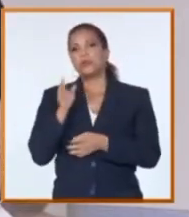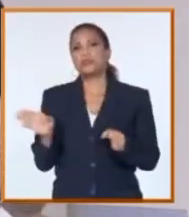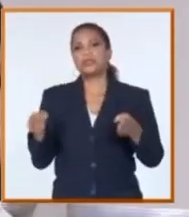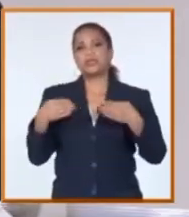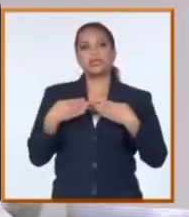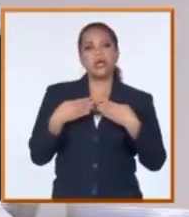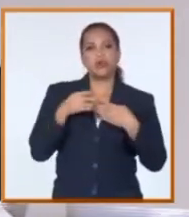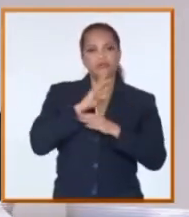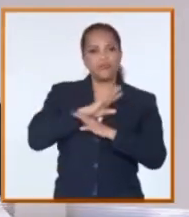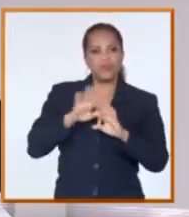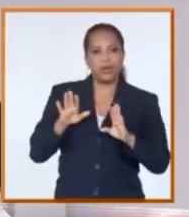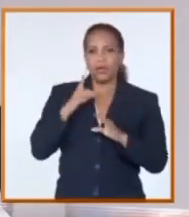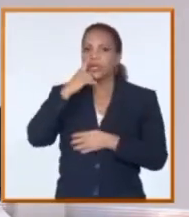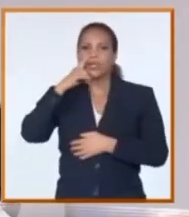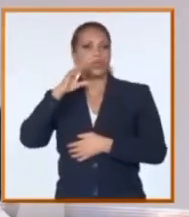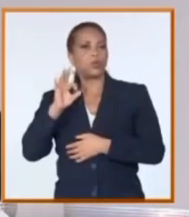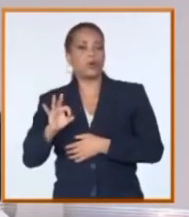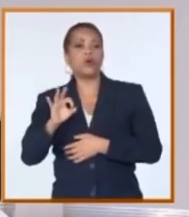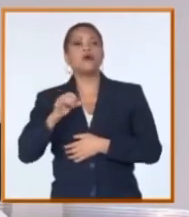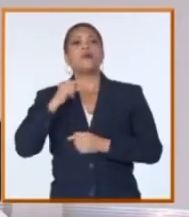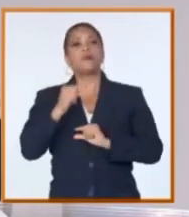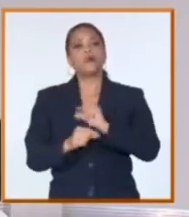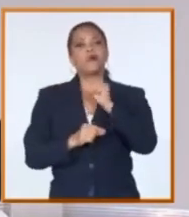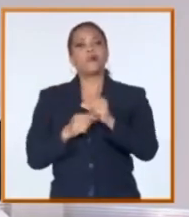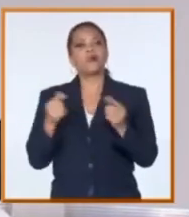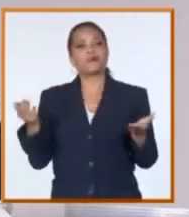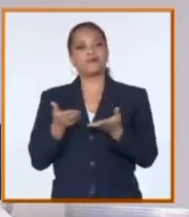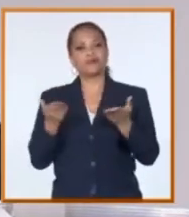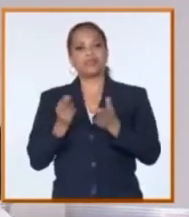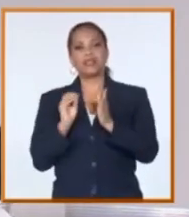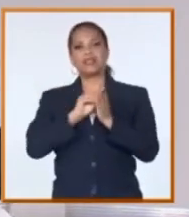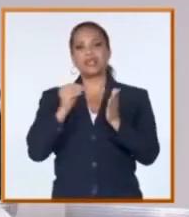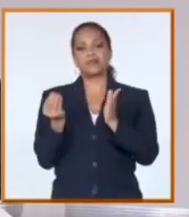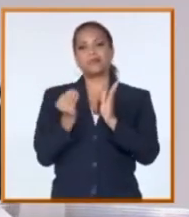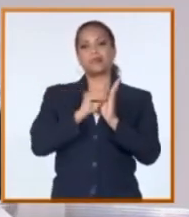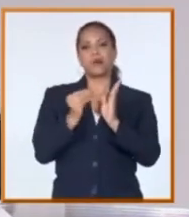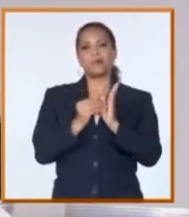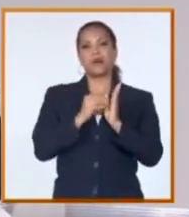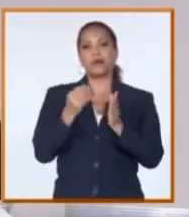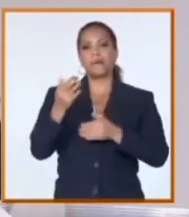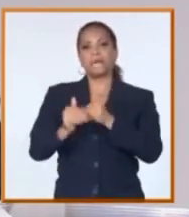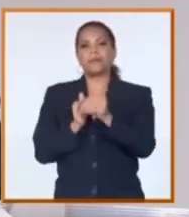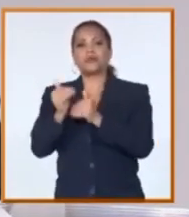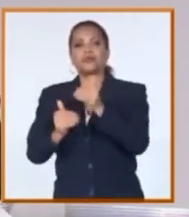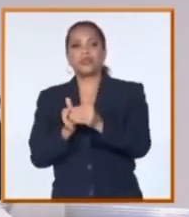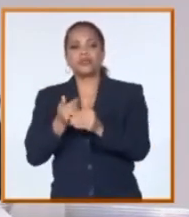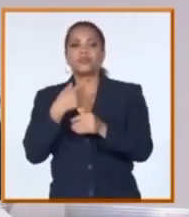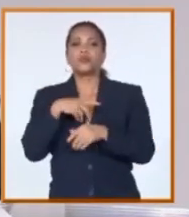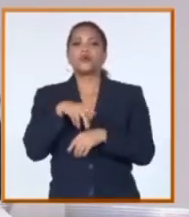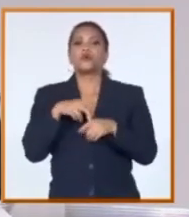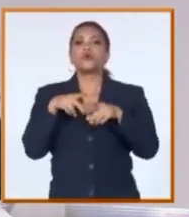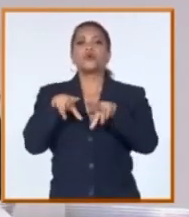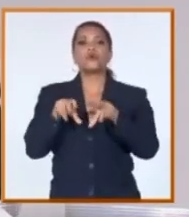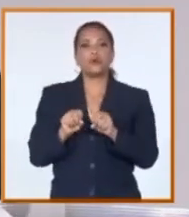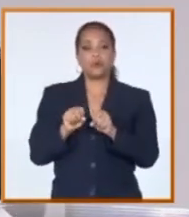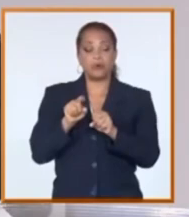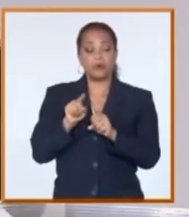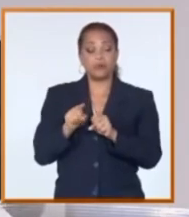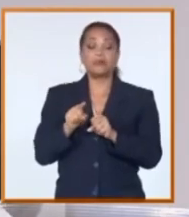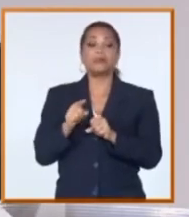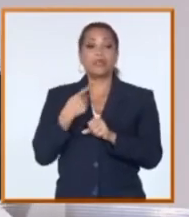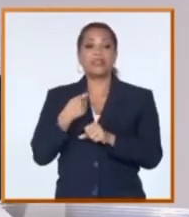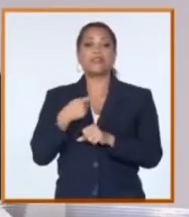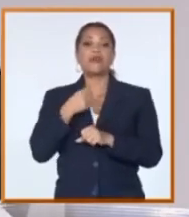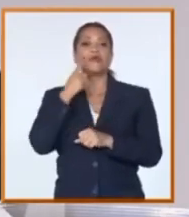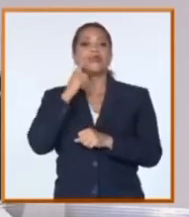completo? Pues no, porque la misma dinámica de la implementación de este proceso que hemos entendido también junto con los compañeros del Banco Central, que es un proceso